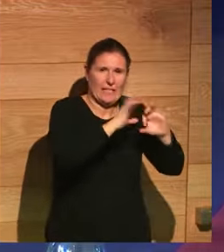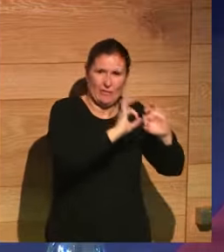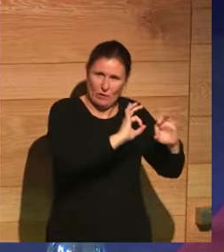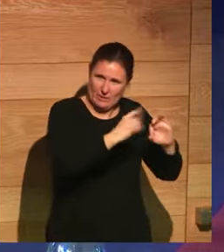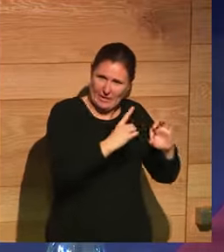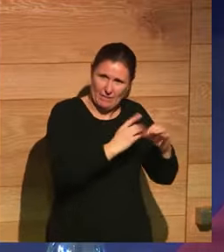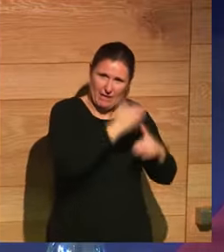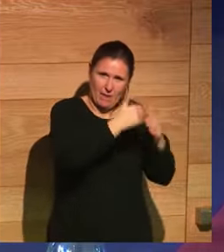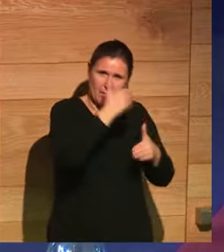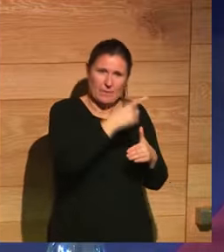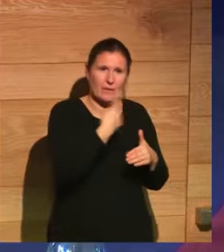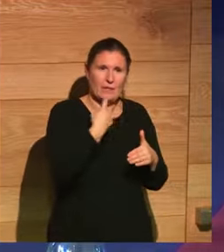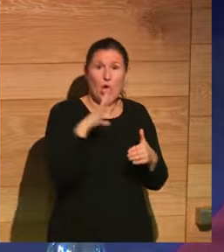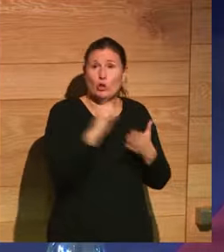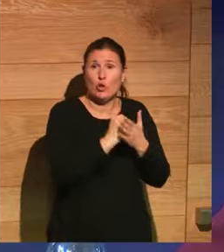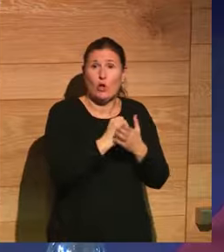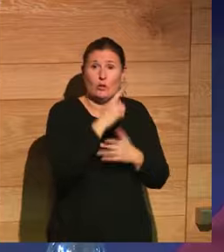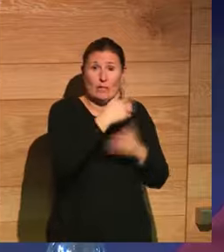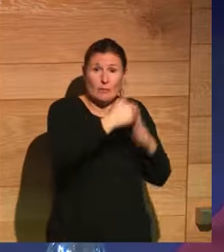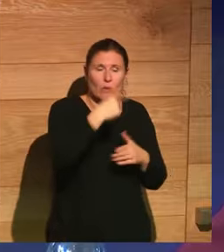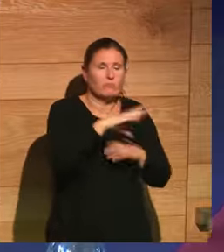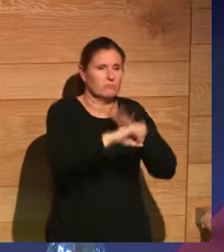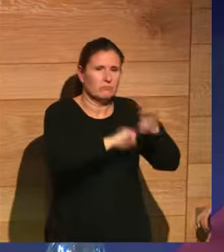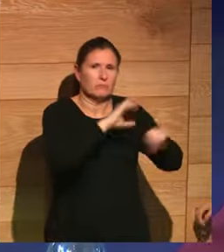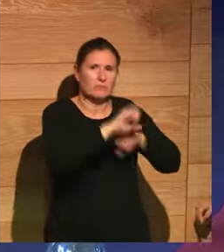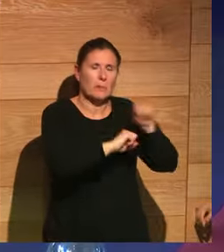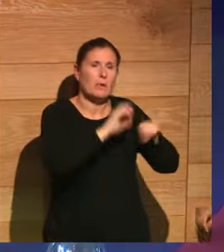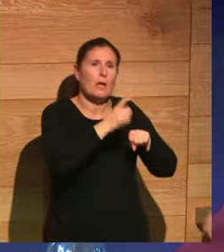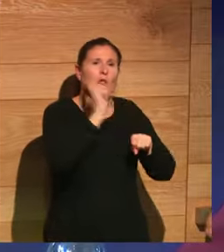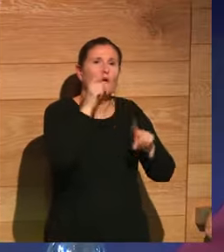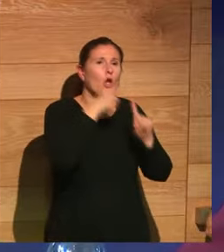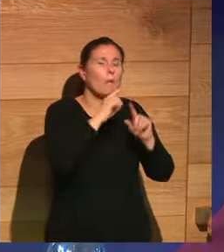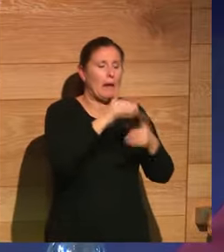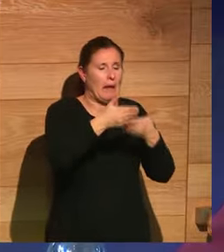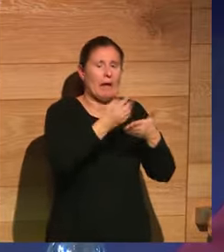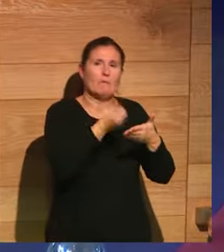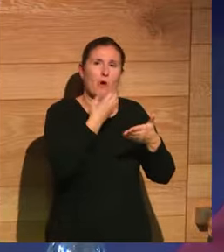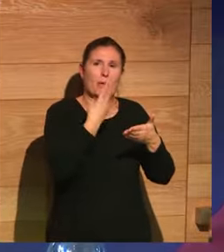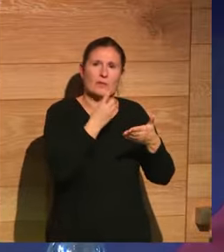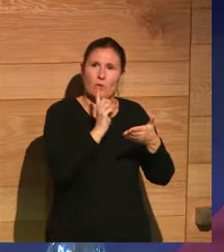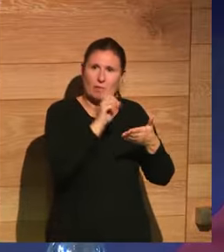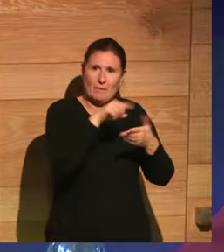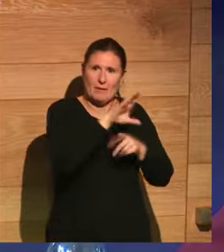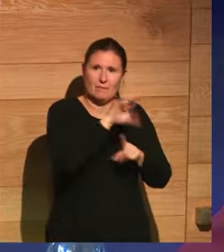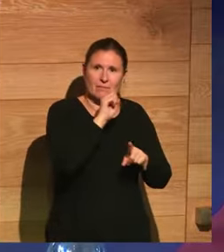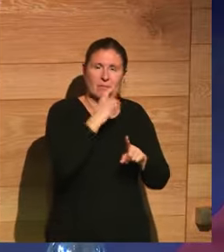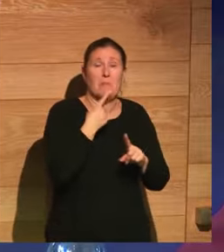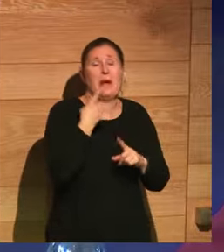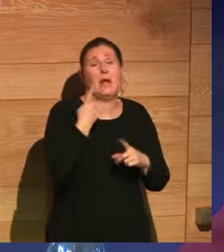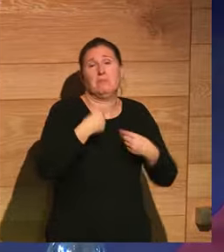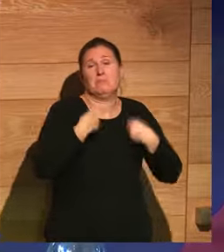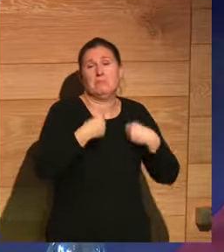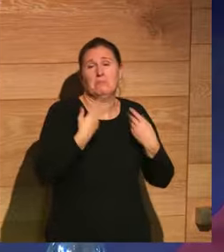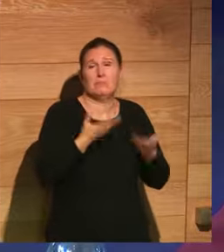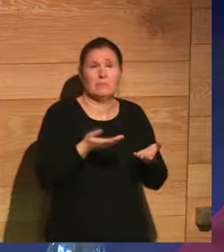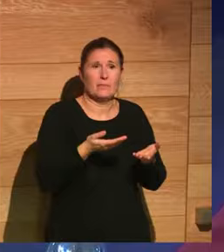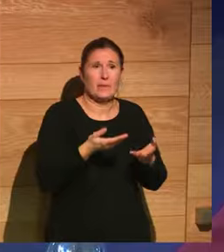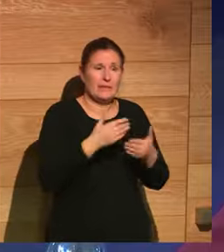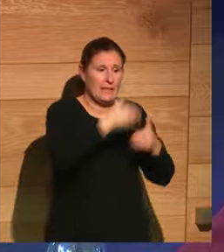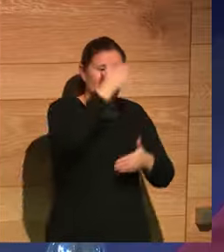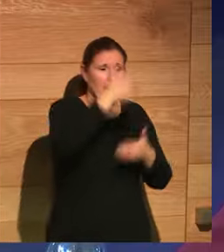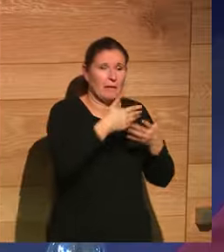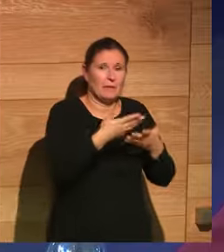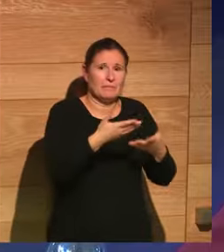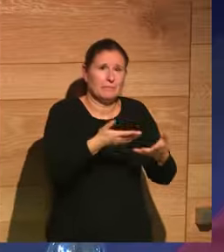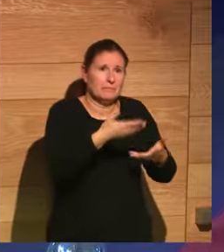Entonces todo el mundo compraba estos periódicos pero los compraba no solo para informarse los compraba también para entretenerse con lo cual el periódico era una